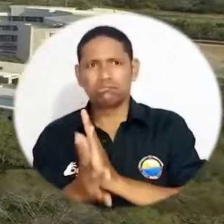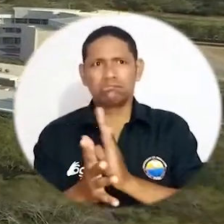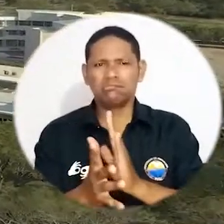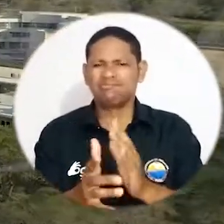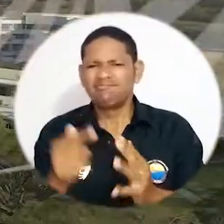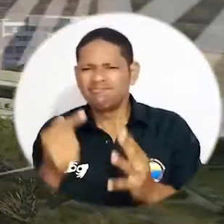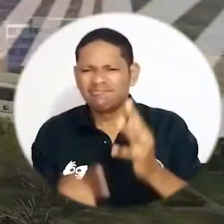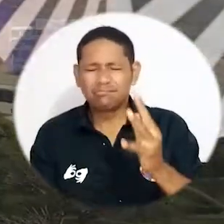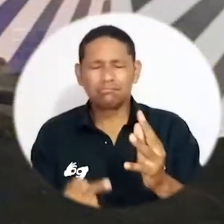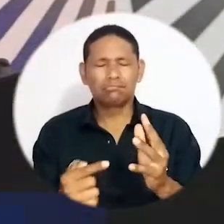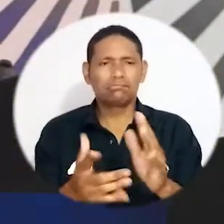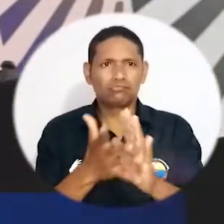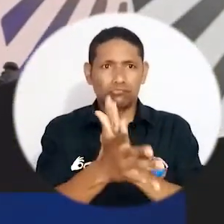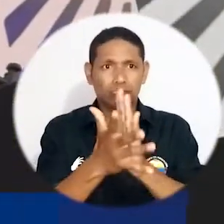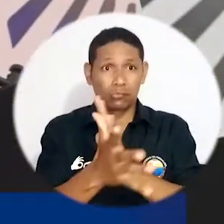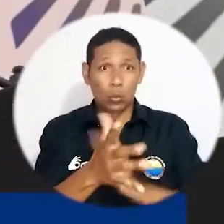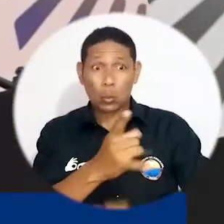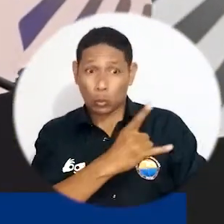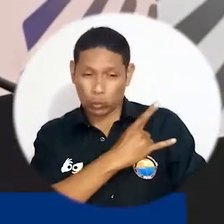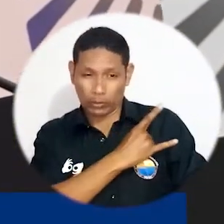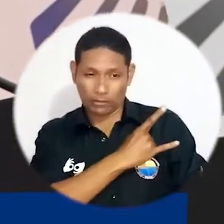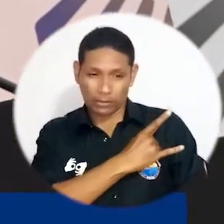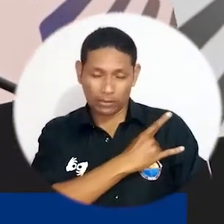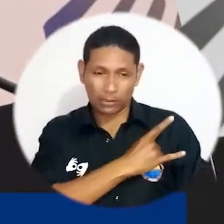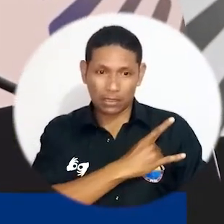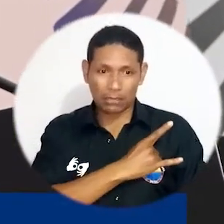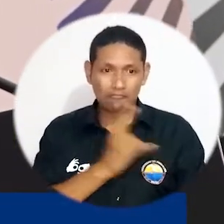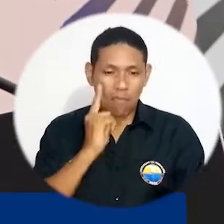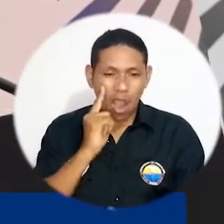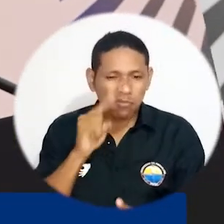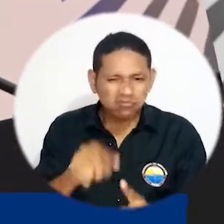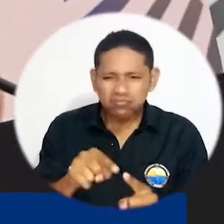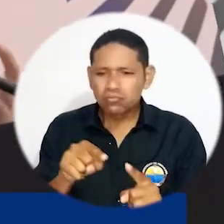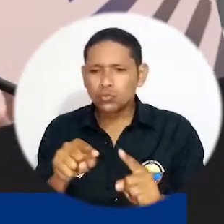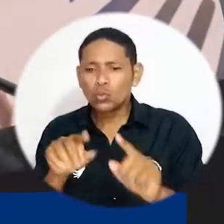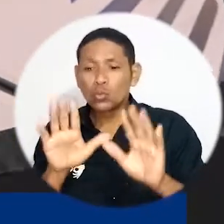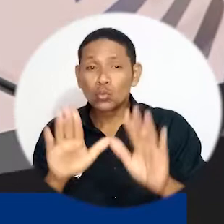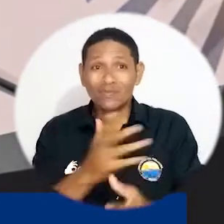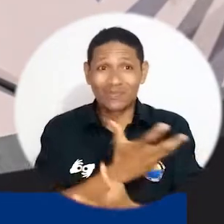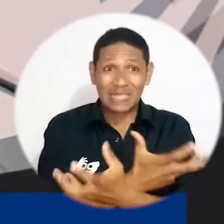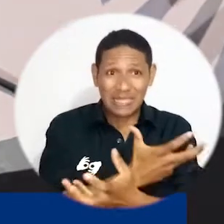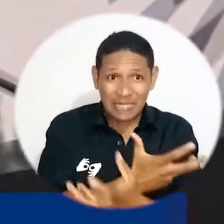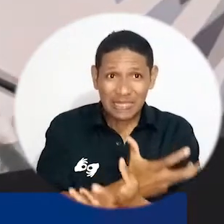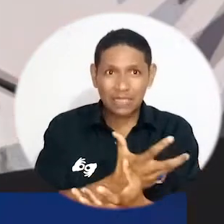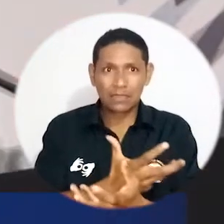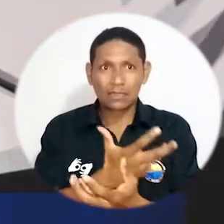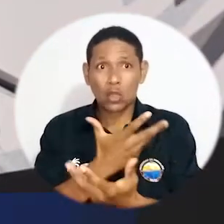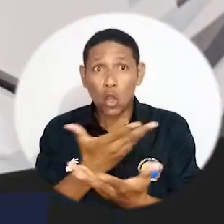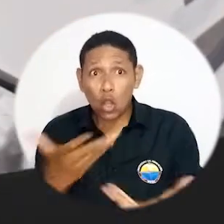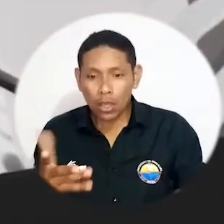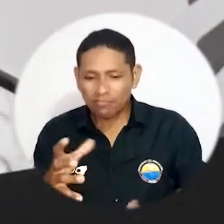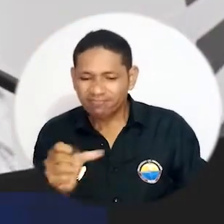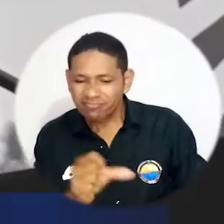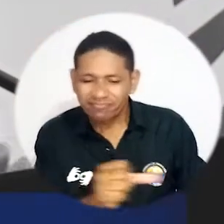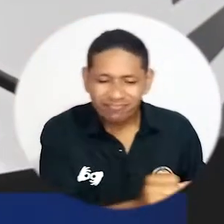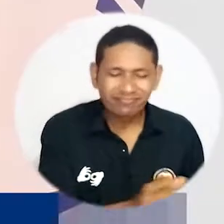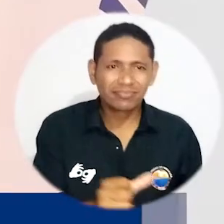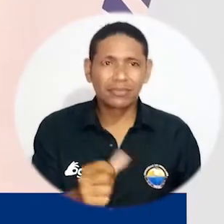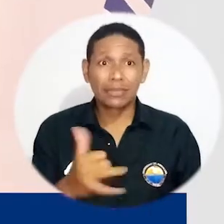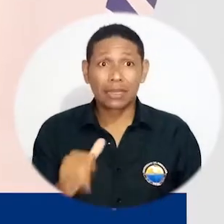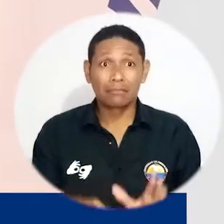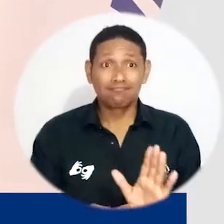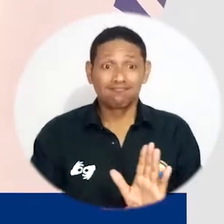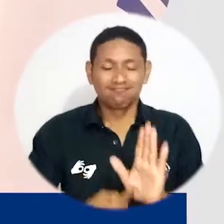Entre esas relaciones que existían tan fuertes de la universidad en función de poner esa ciencia y esos hallazgos.